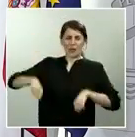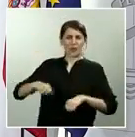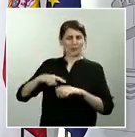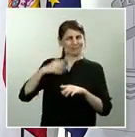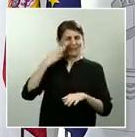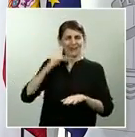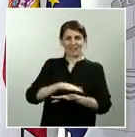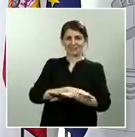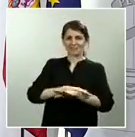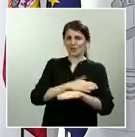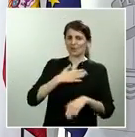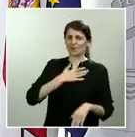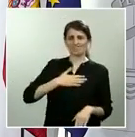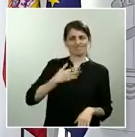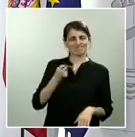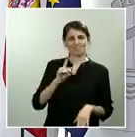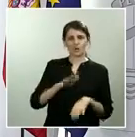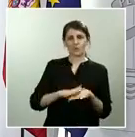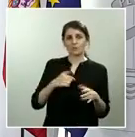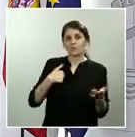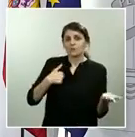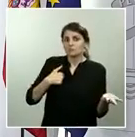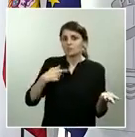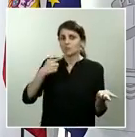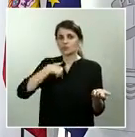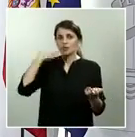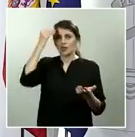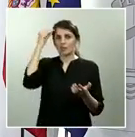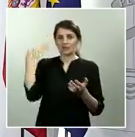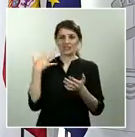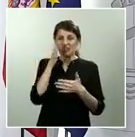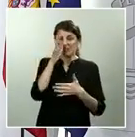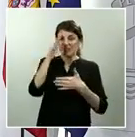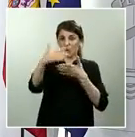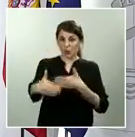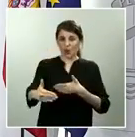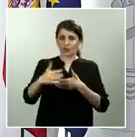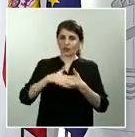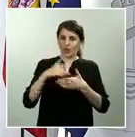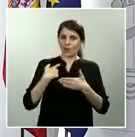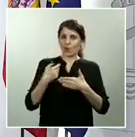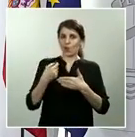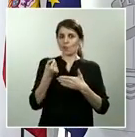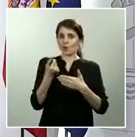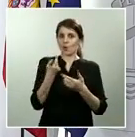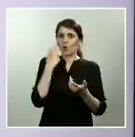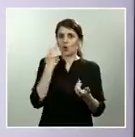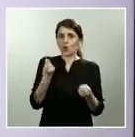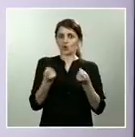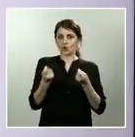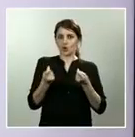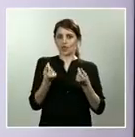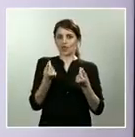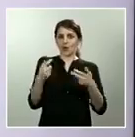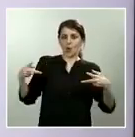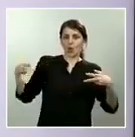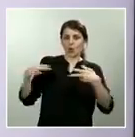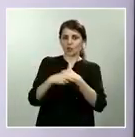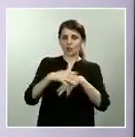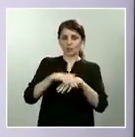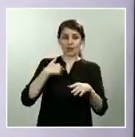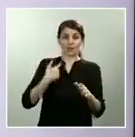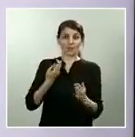de austeridad, por ejemplo, para poder hacer frente a los gastos causados por el coronavirus? Gracias. Sí, muchas gracias,